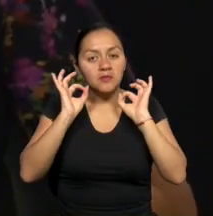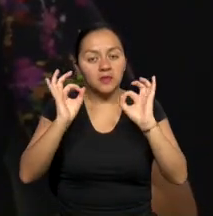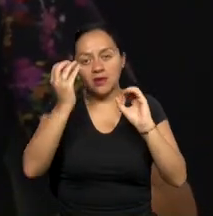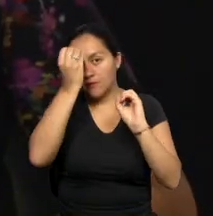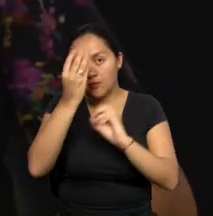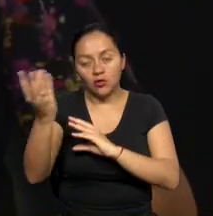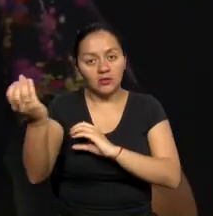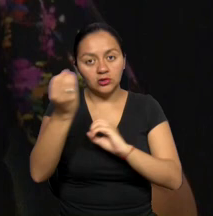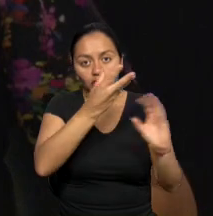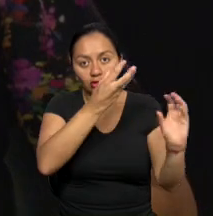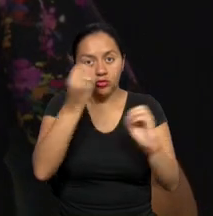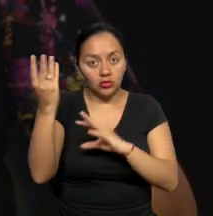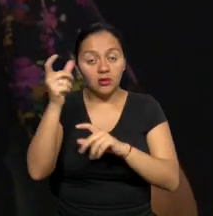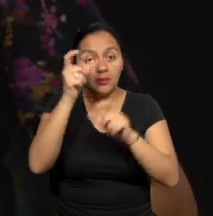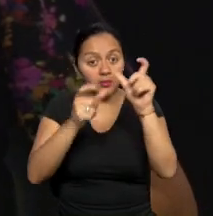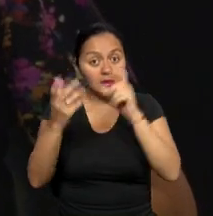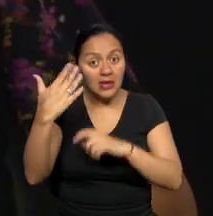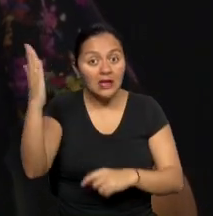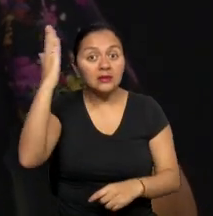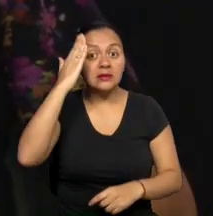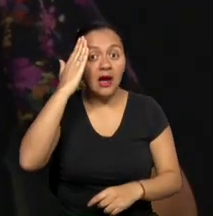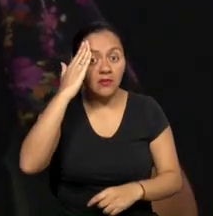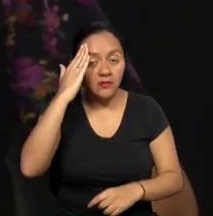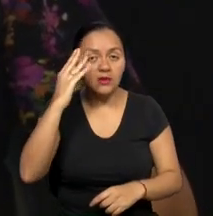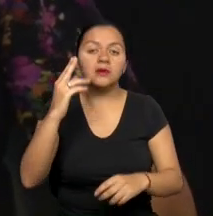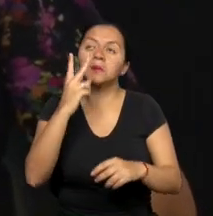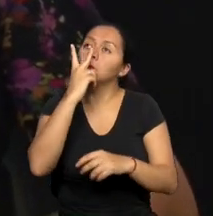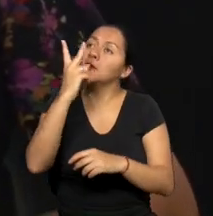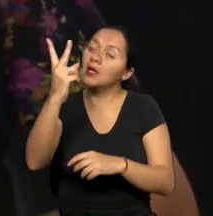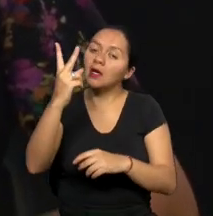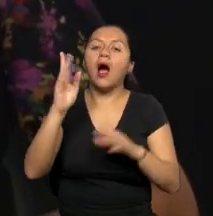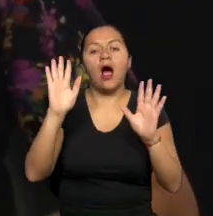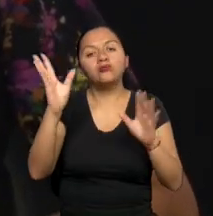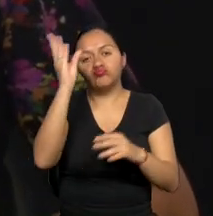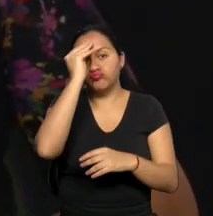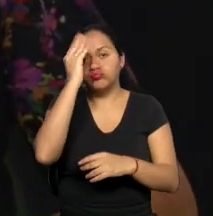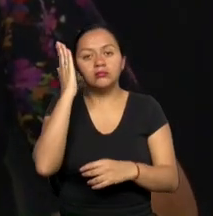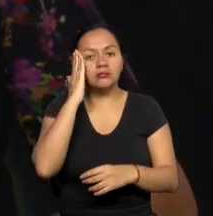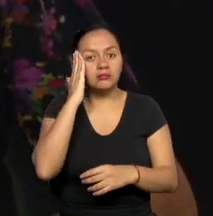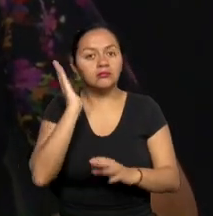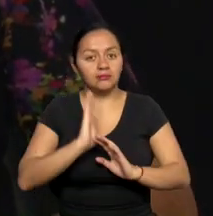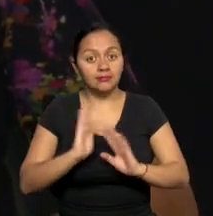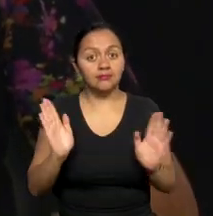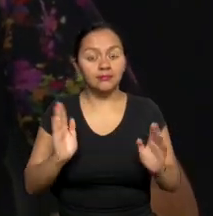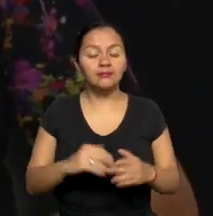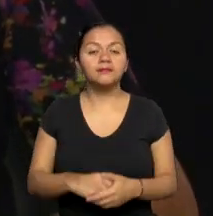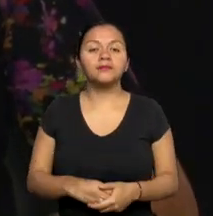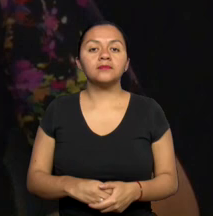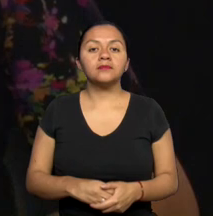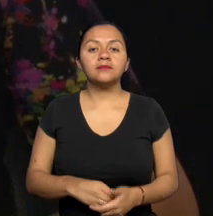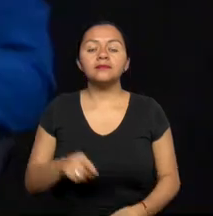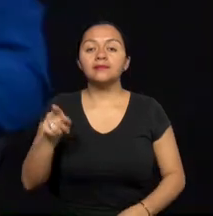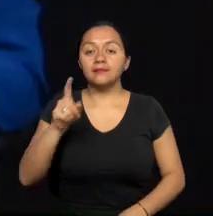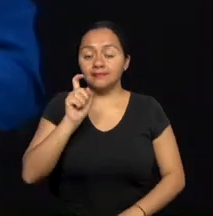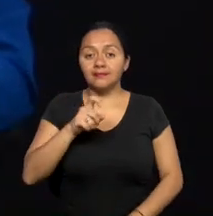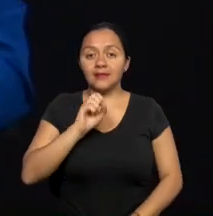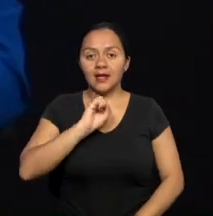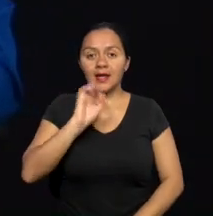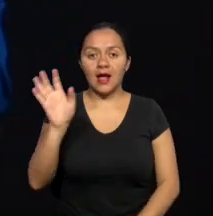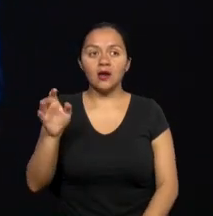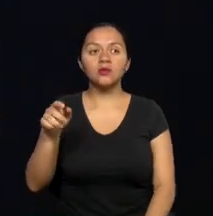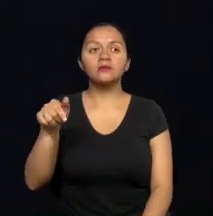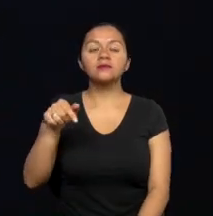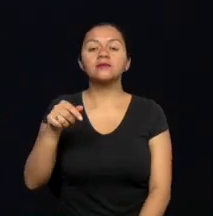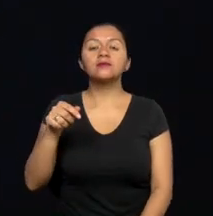para que las personas informadas consuman críticamente estos medios. En este caso, ustedes, bien como Cordicón, en esta